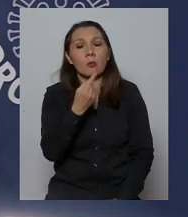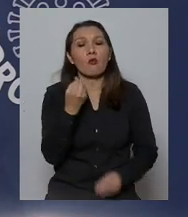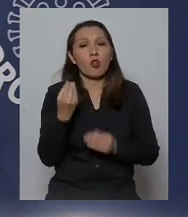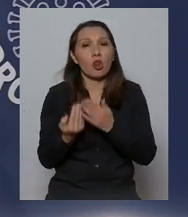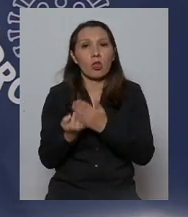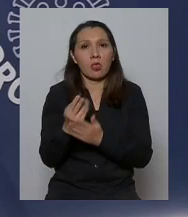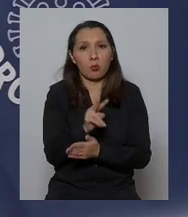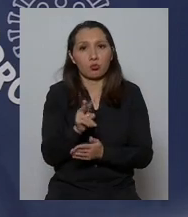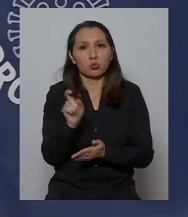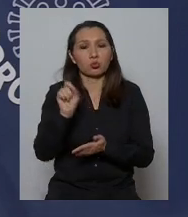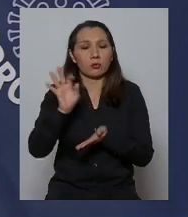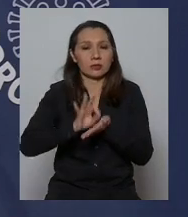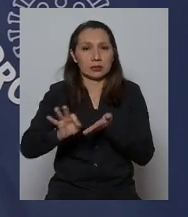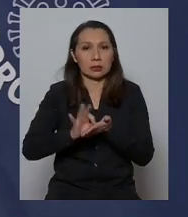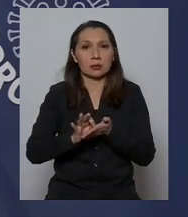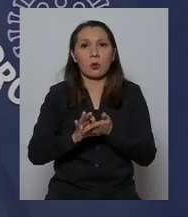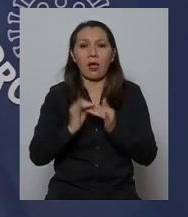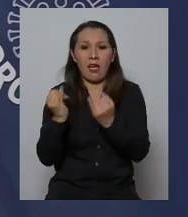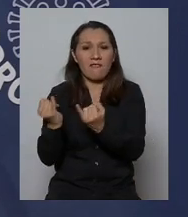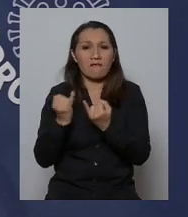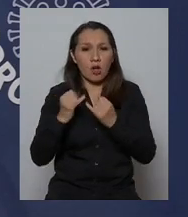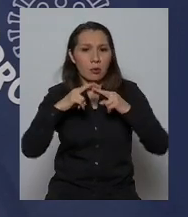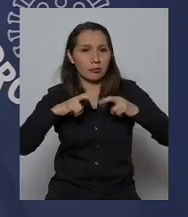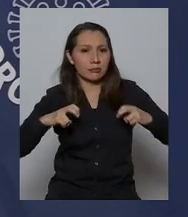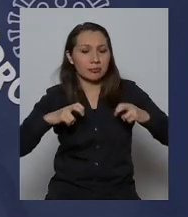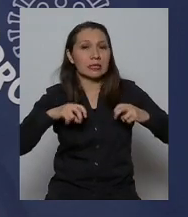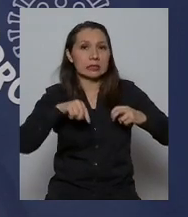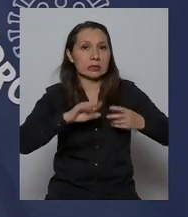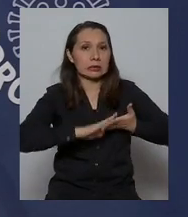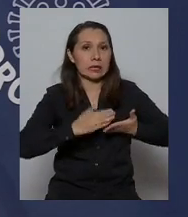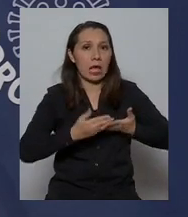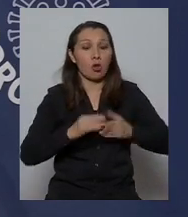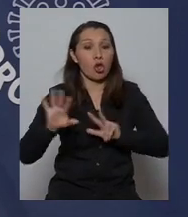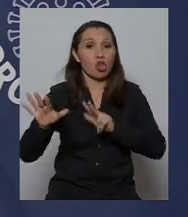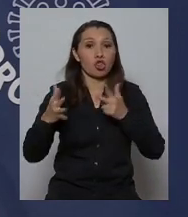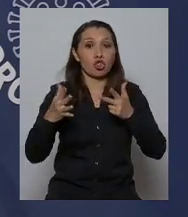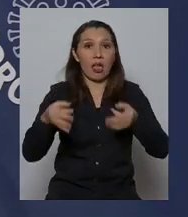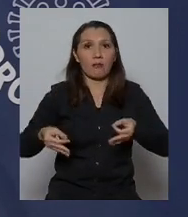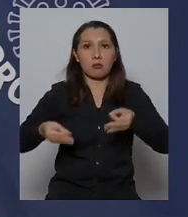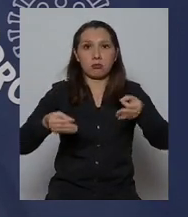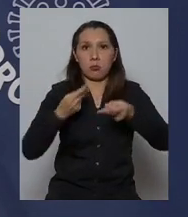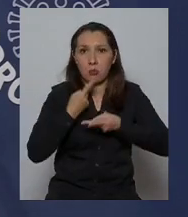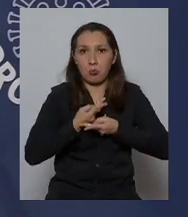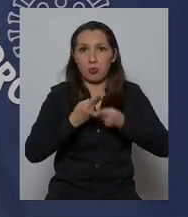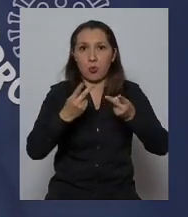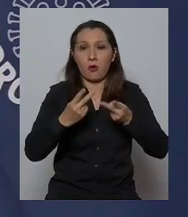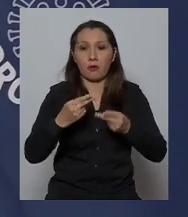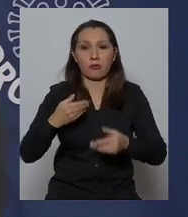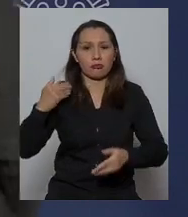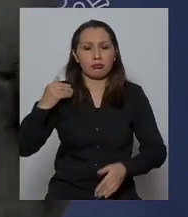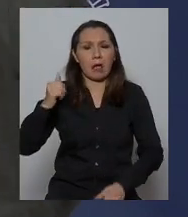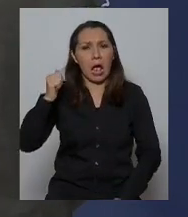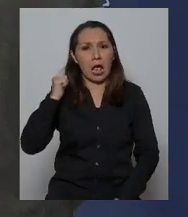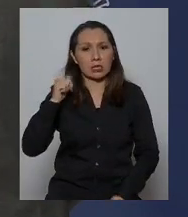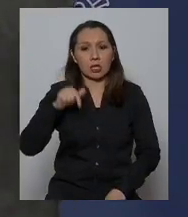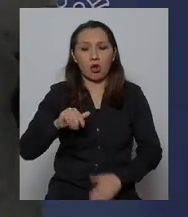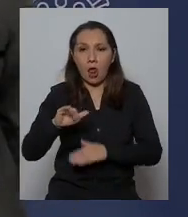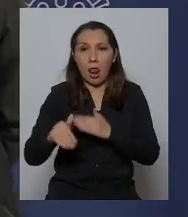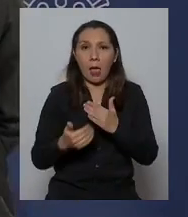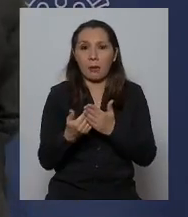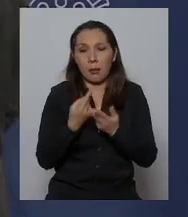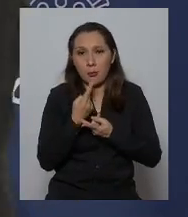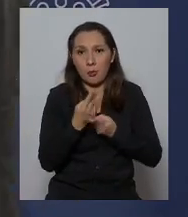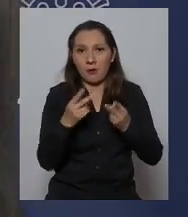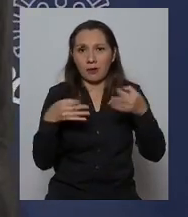secretarios sobre el informe epidemiológico que estaban comentando efectivamente en el octavo informe que se conoció en últimas horas de ayer y hoy en la